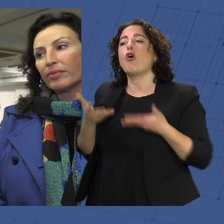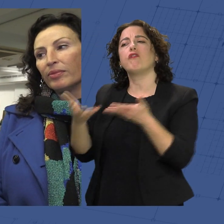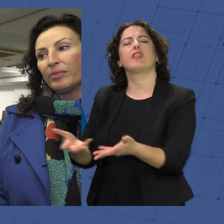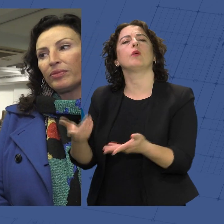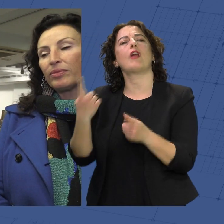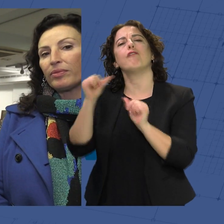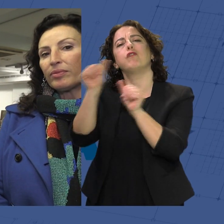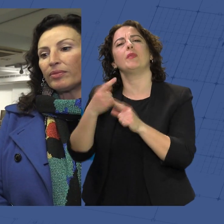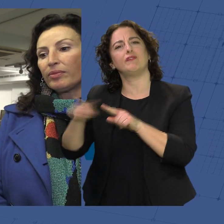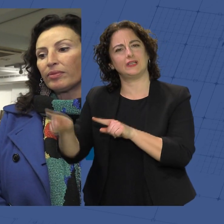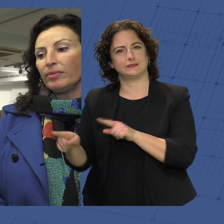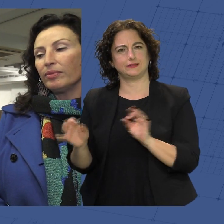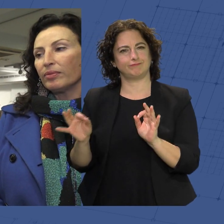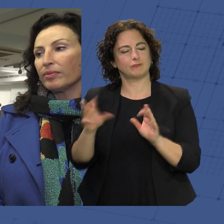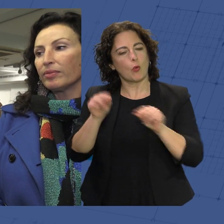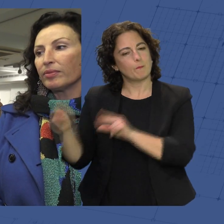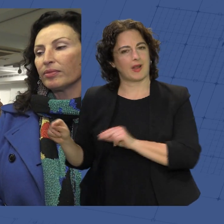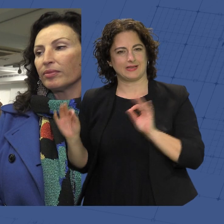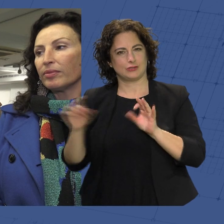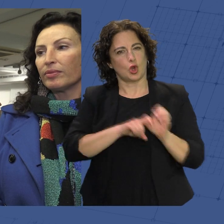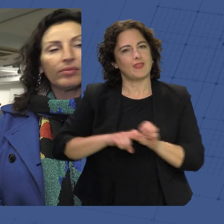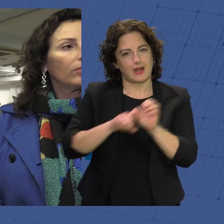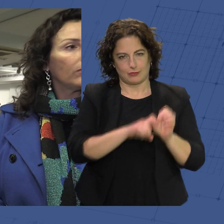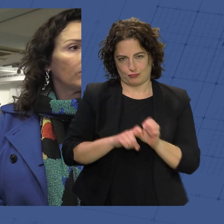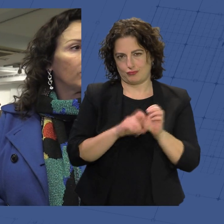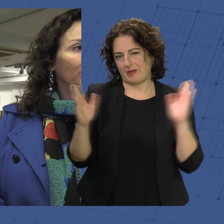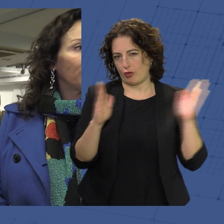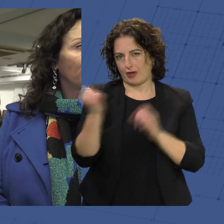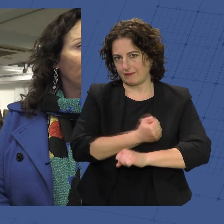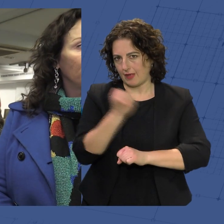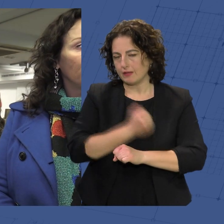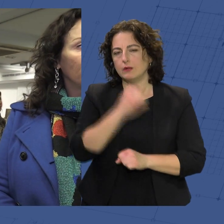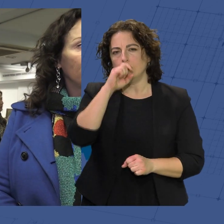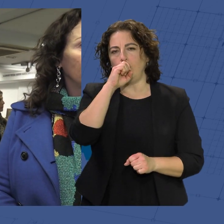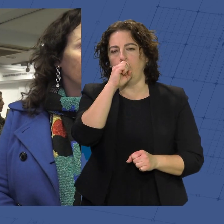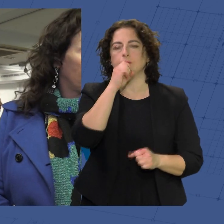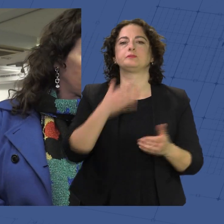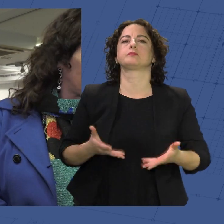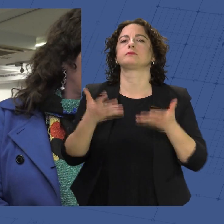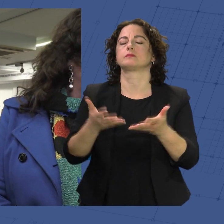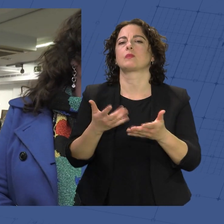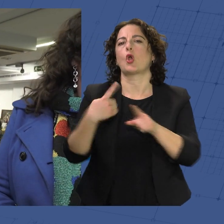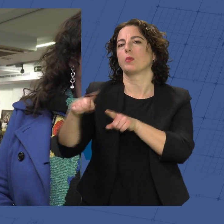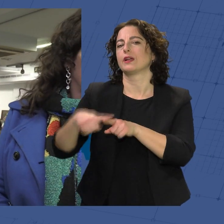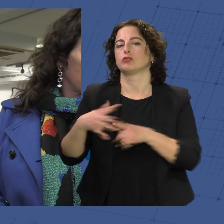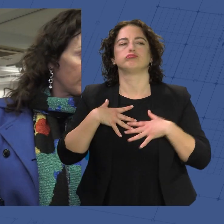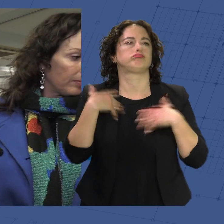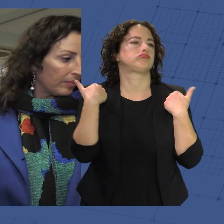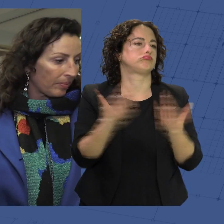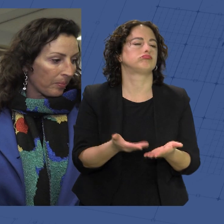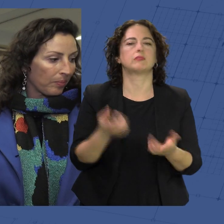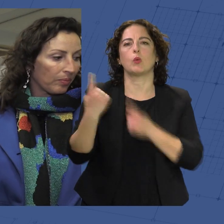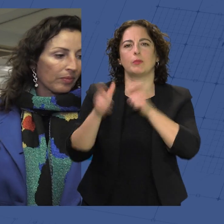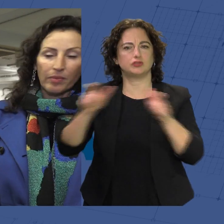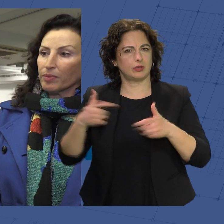manera solidaria de comprar en este periodo navideño. Ofrecemos objetos que son donados por algunas